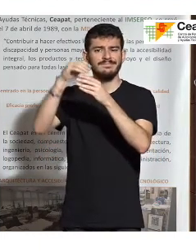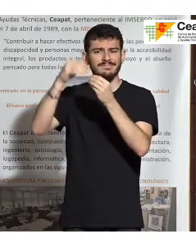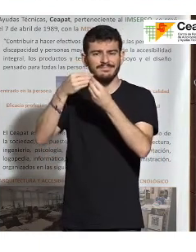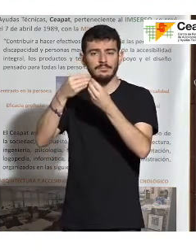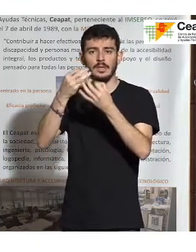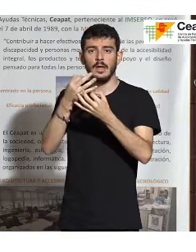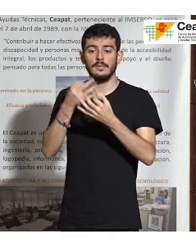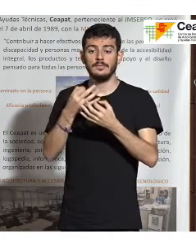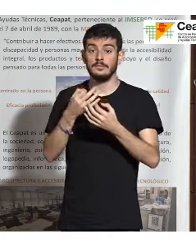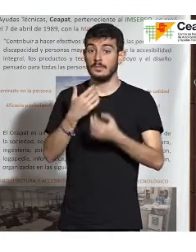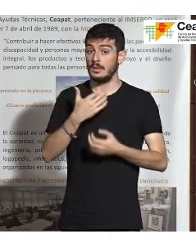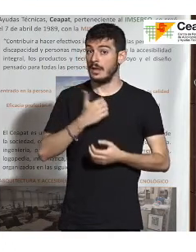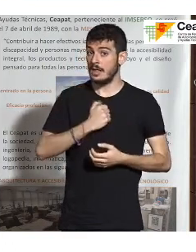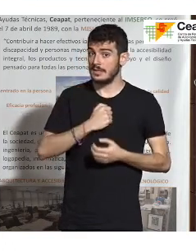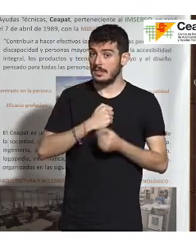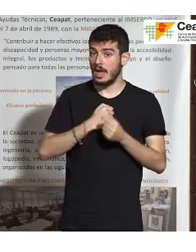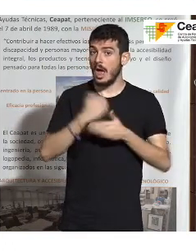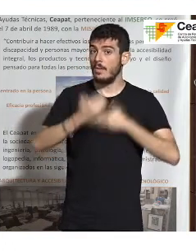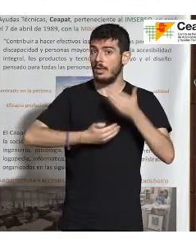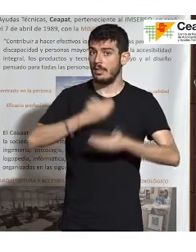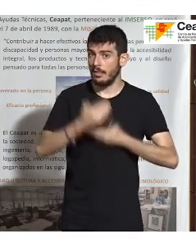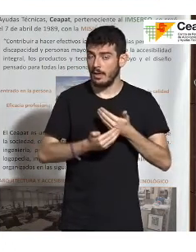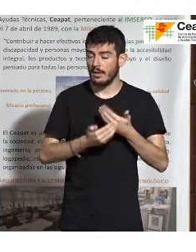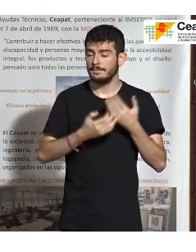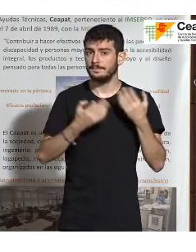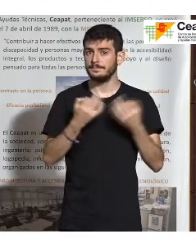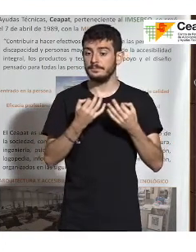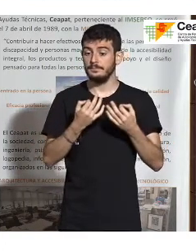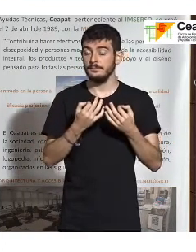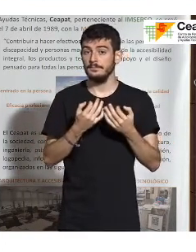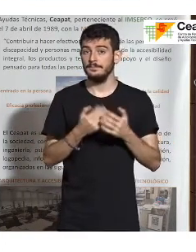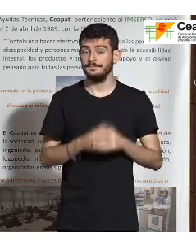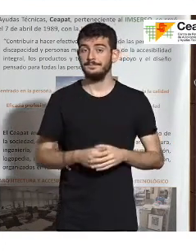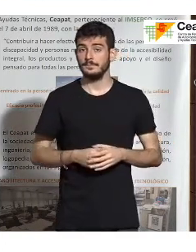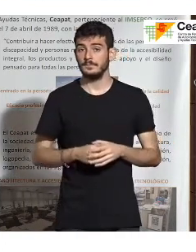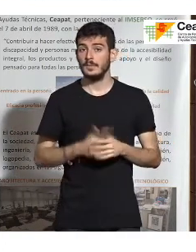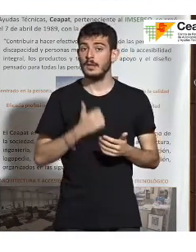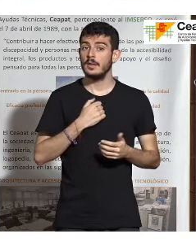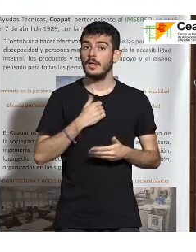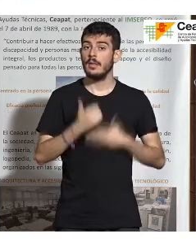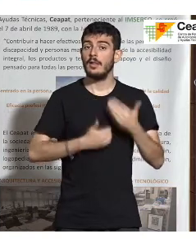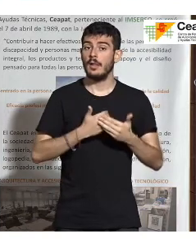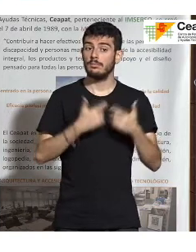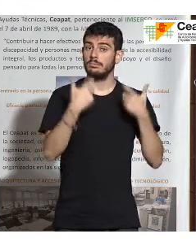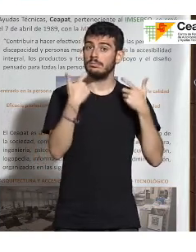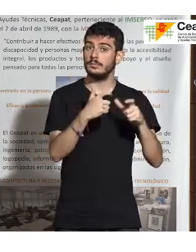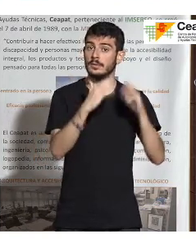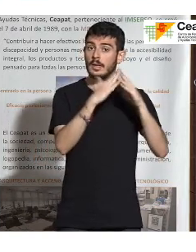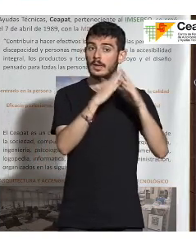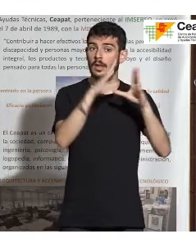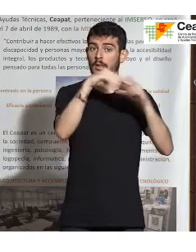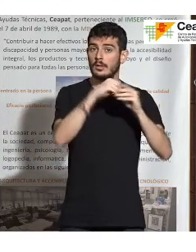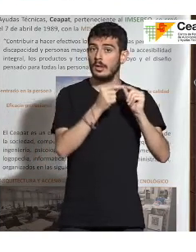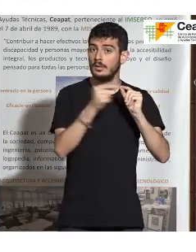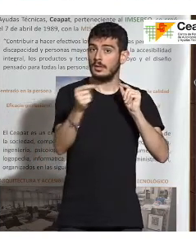la teleasistencia avanzada aporta, además de lo que es esta unidad domiciliaria y esta unidad de control remoto